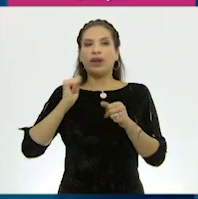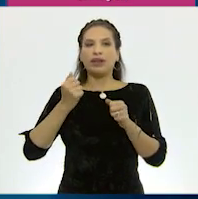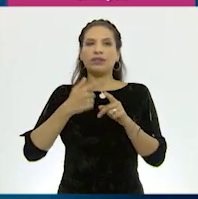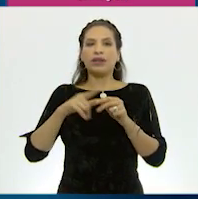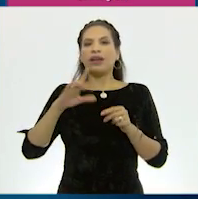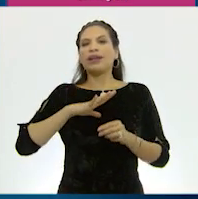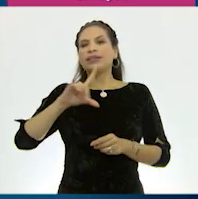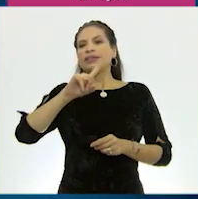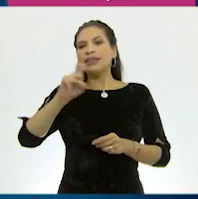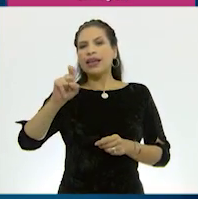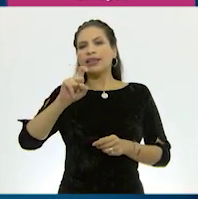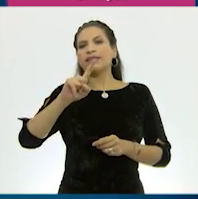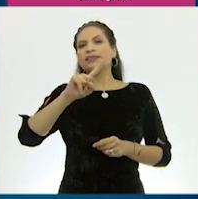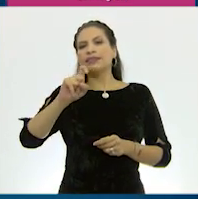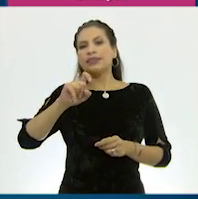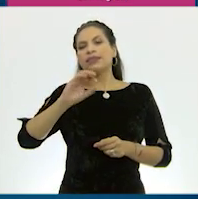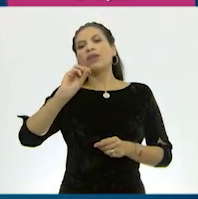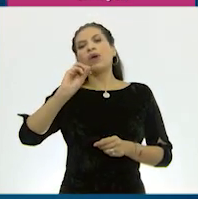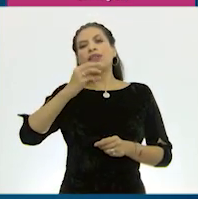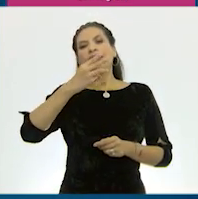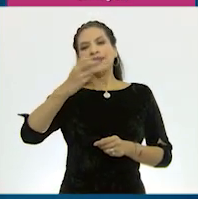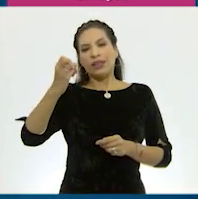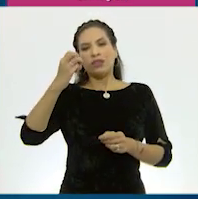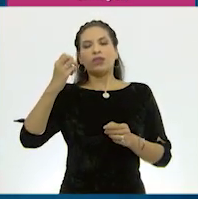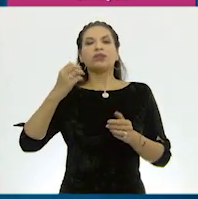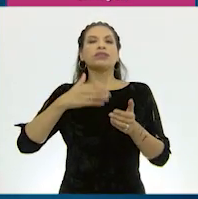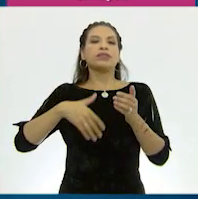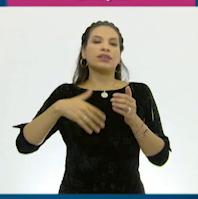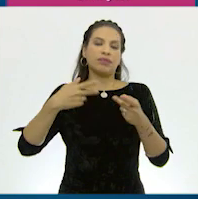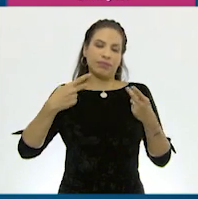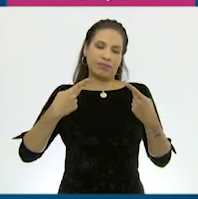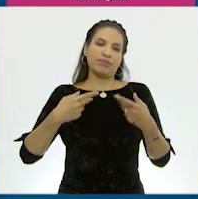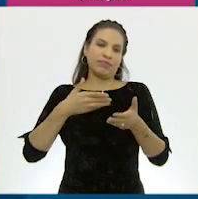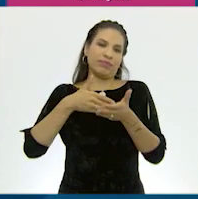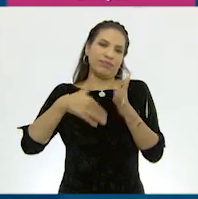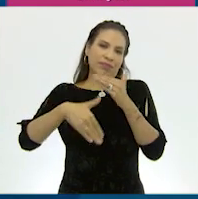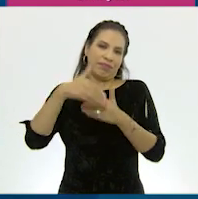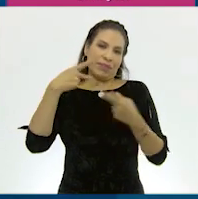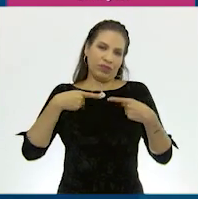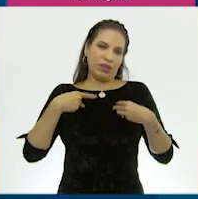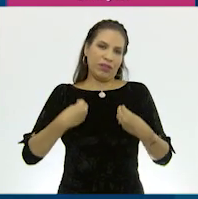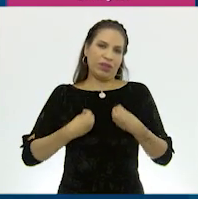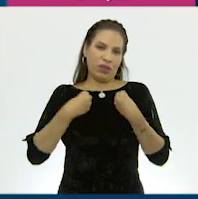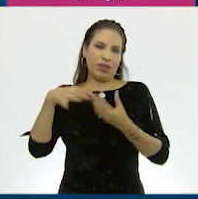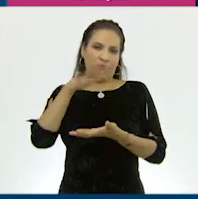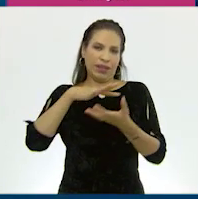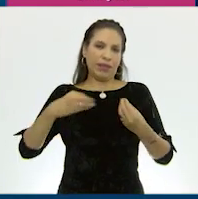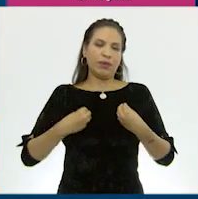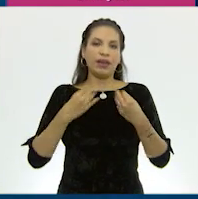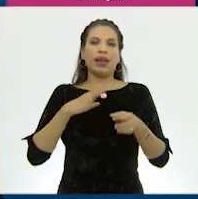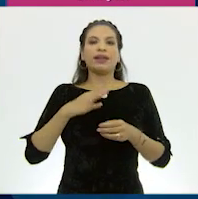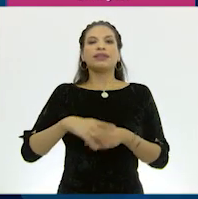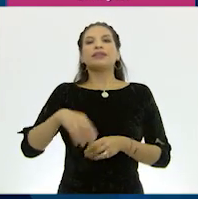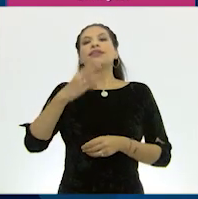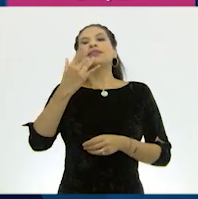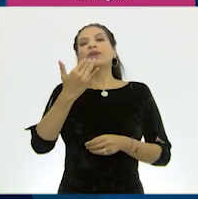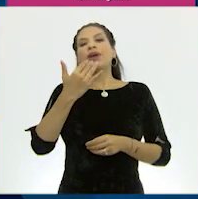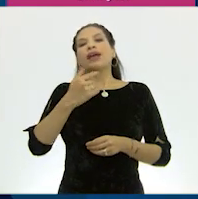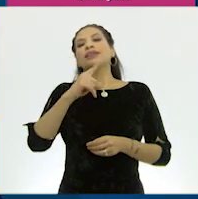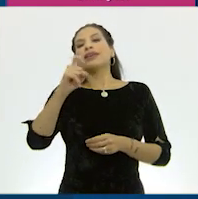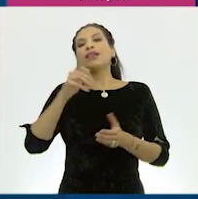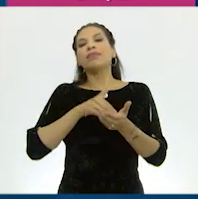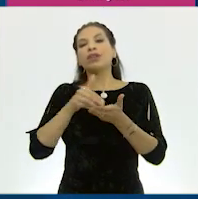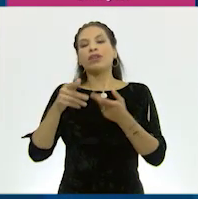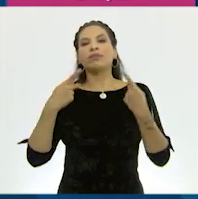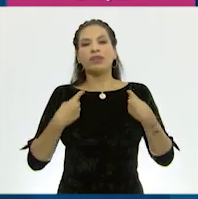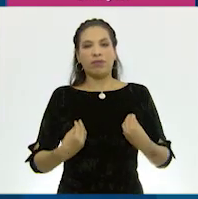100 y 314 millones de habitantes. Los colores naranjas intensos indican entre 50 y 100 millones